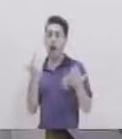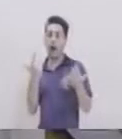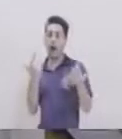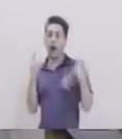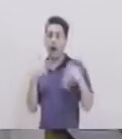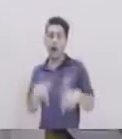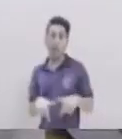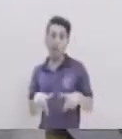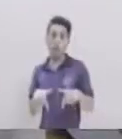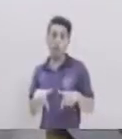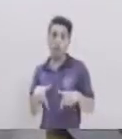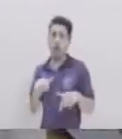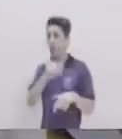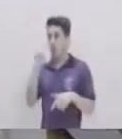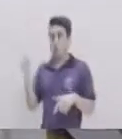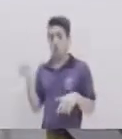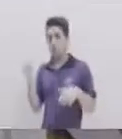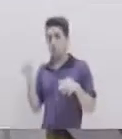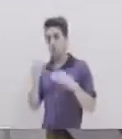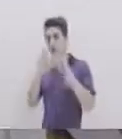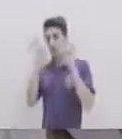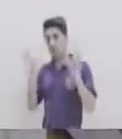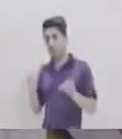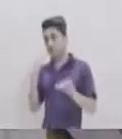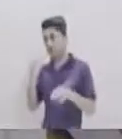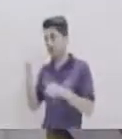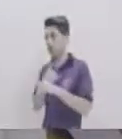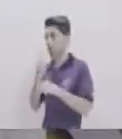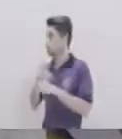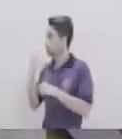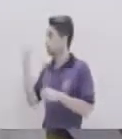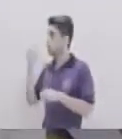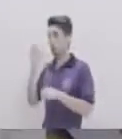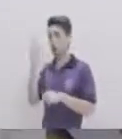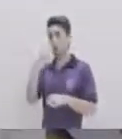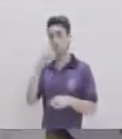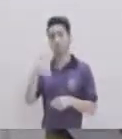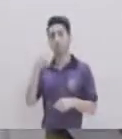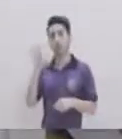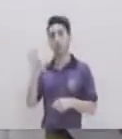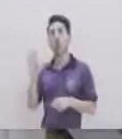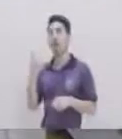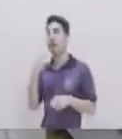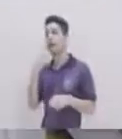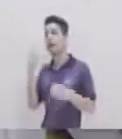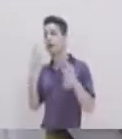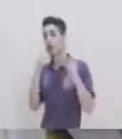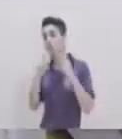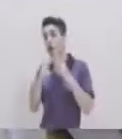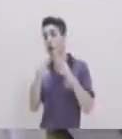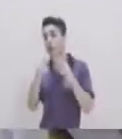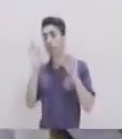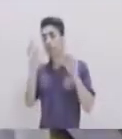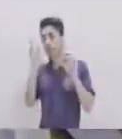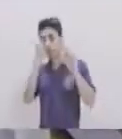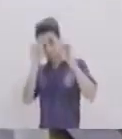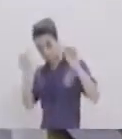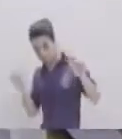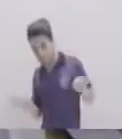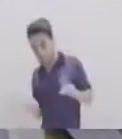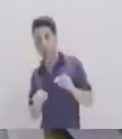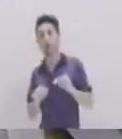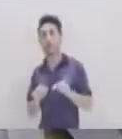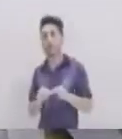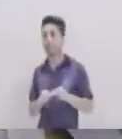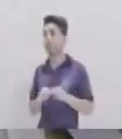Ahora La otra La otra forma En que vamos a utilizar La ley de cosenos Sería conocer Los tres lados Pues ahí es muy fácil Porque